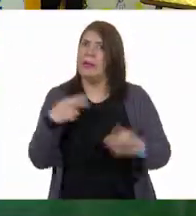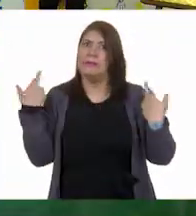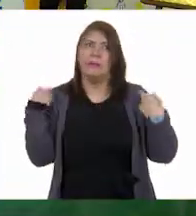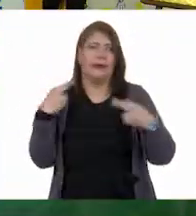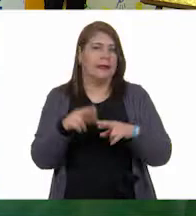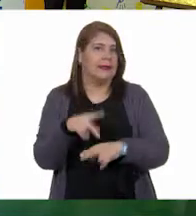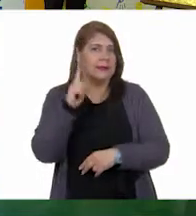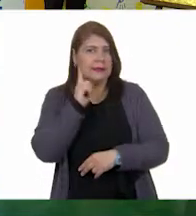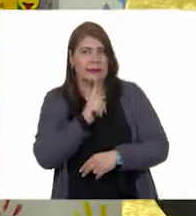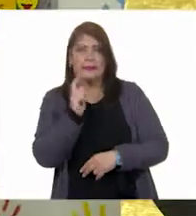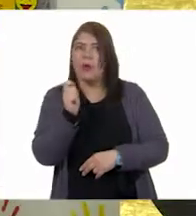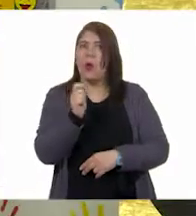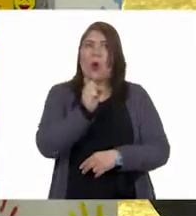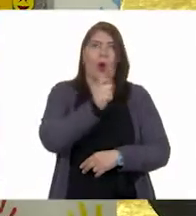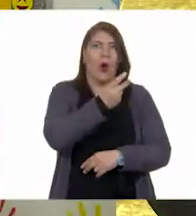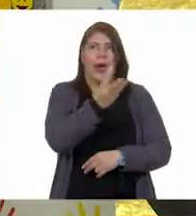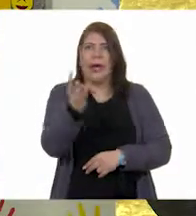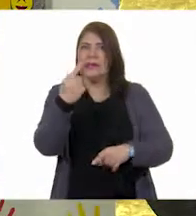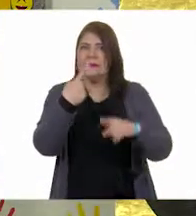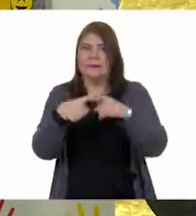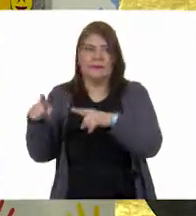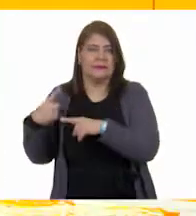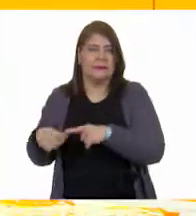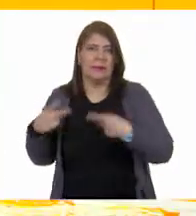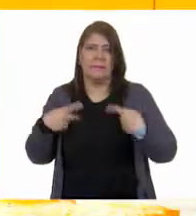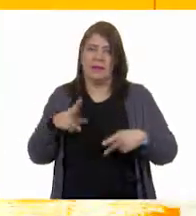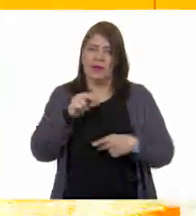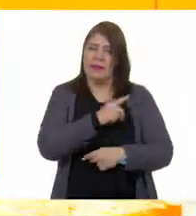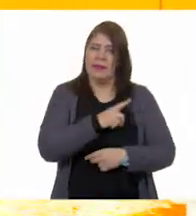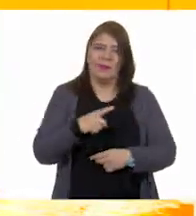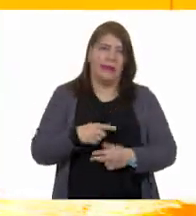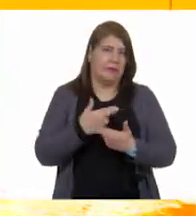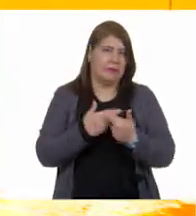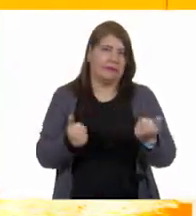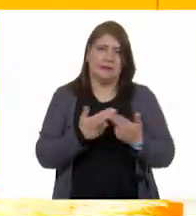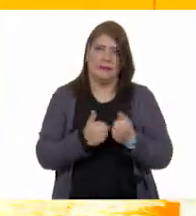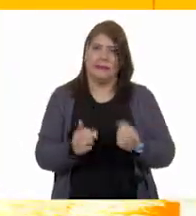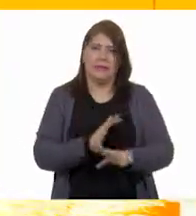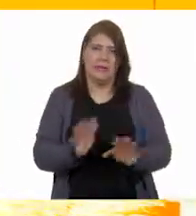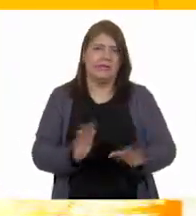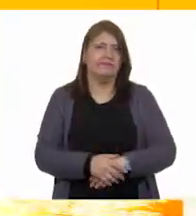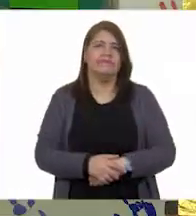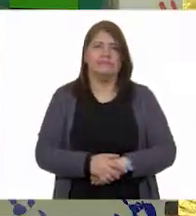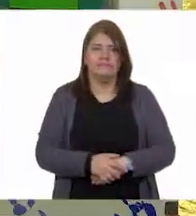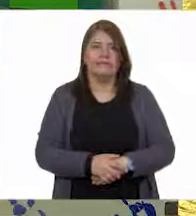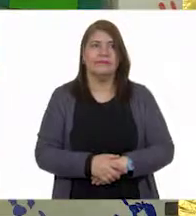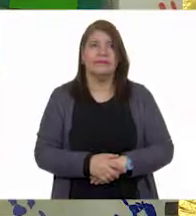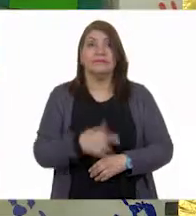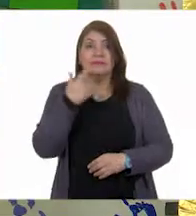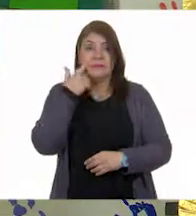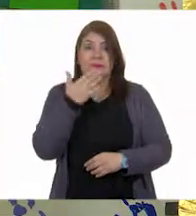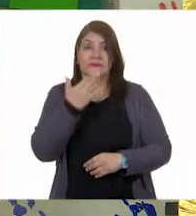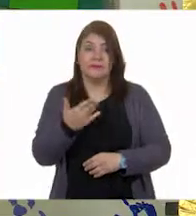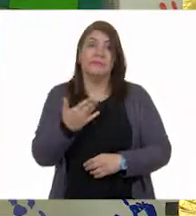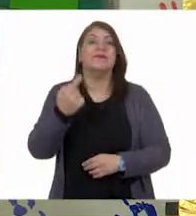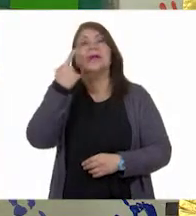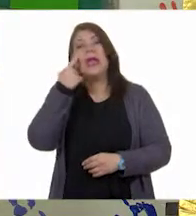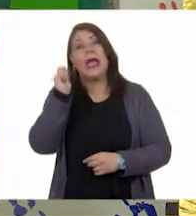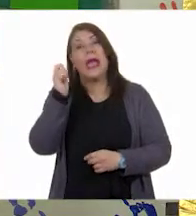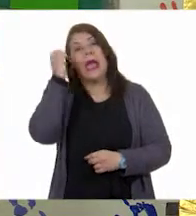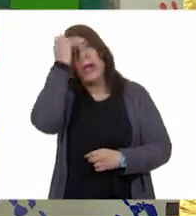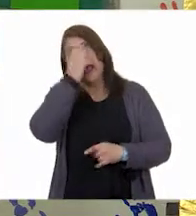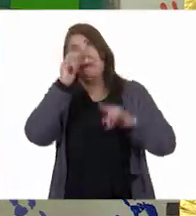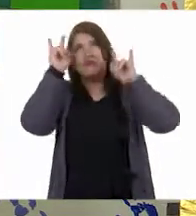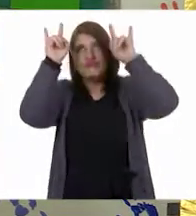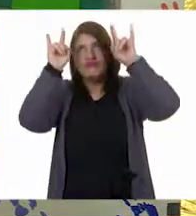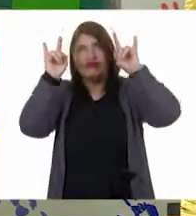maestra ni a ninguna otra persona. Ni a otra persona. A nadie. Muy bien. Ahora, después de haber analizado